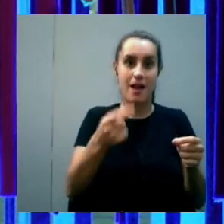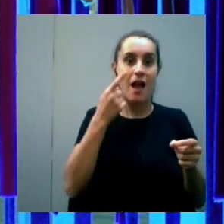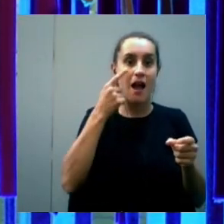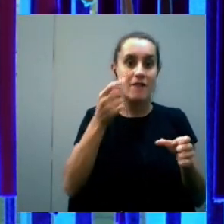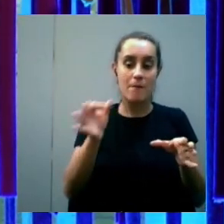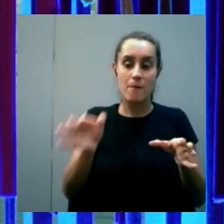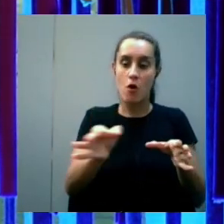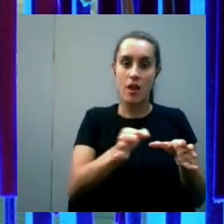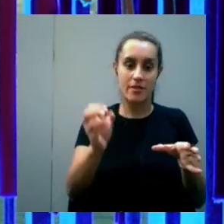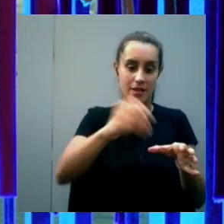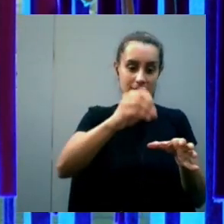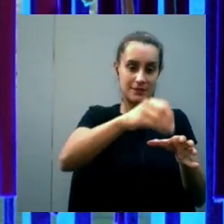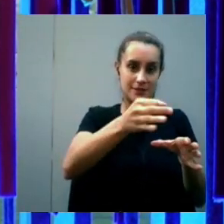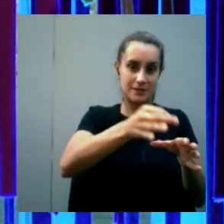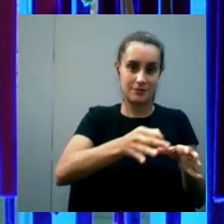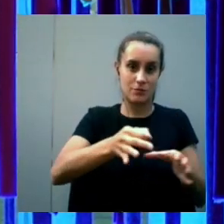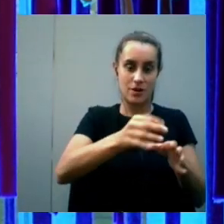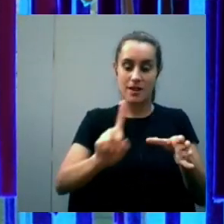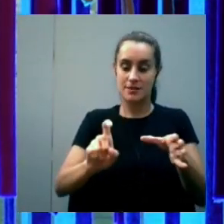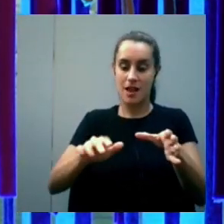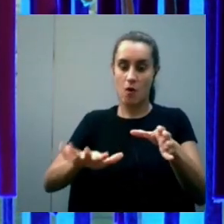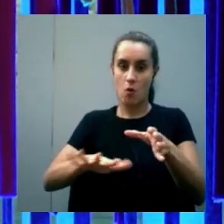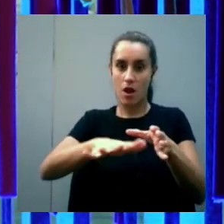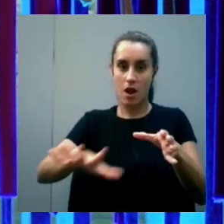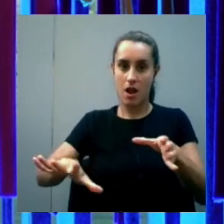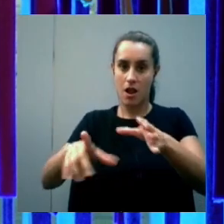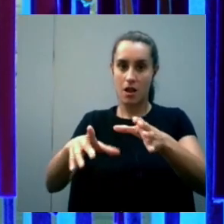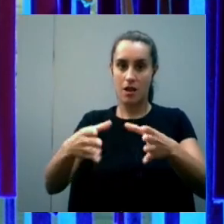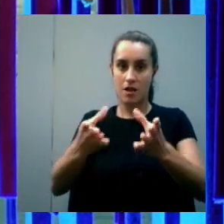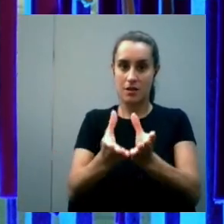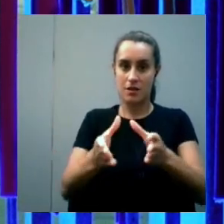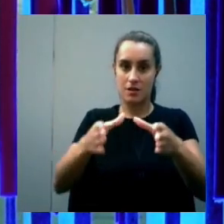mayor cantidad posible de monedas en el agua sin hundirse